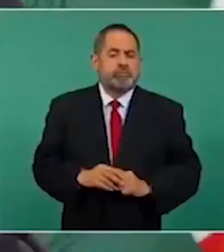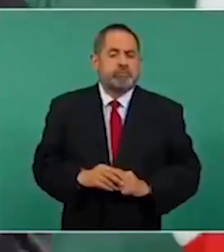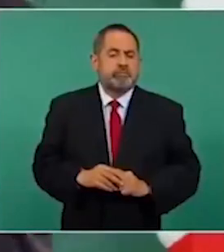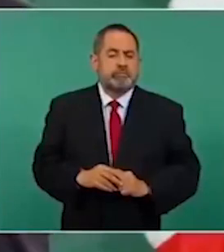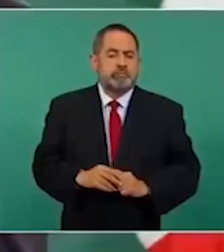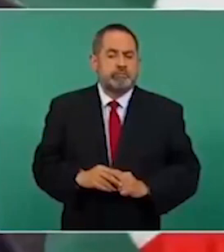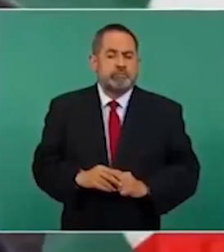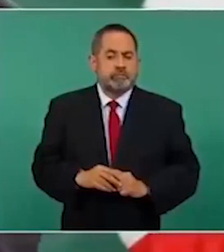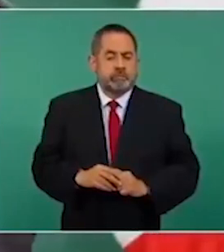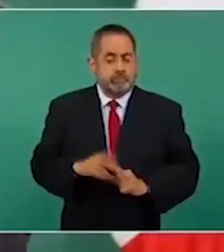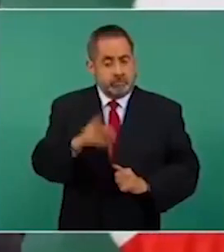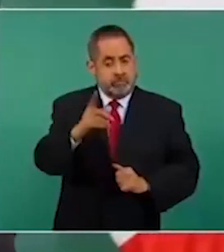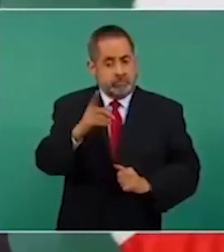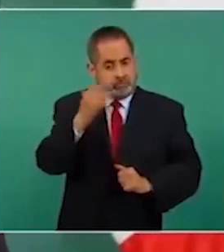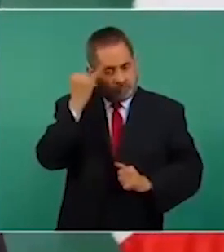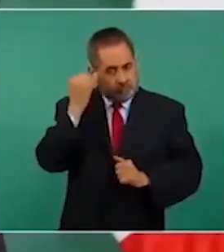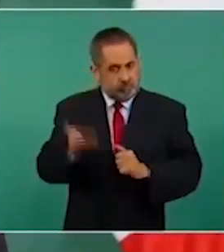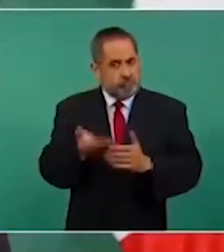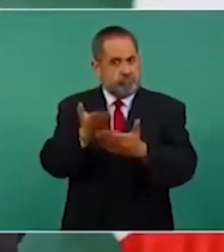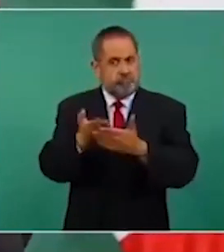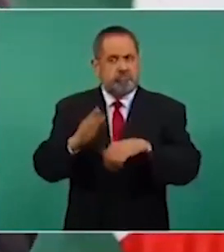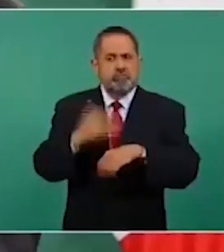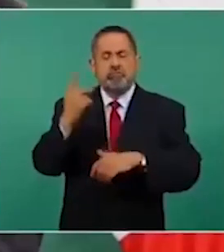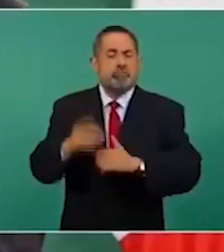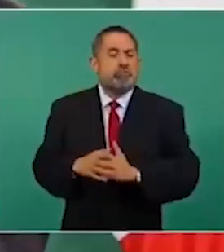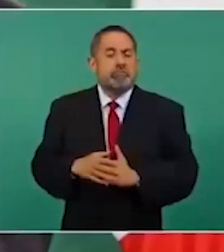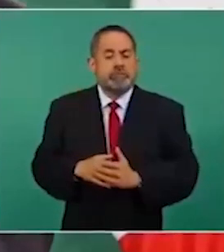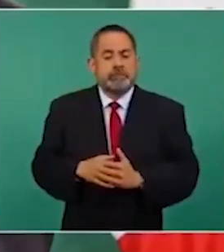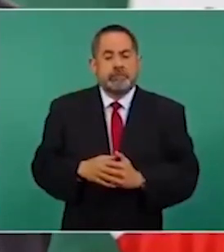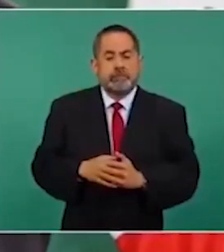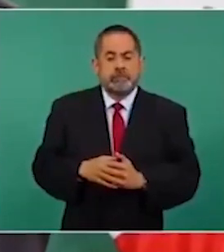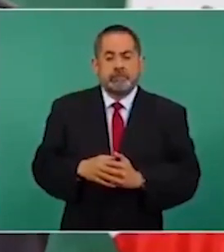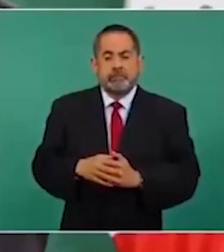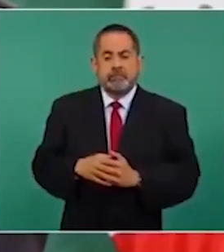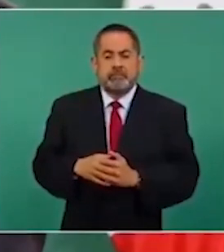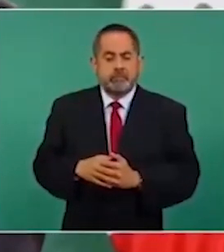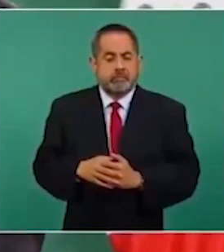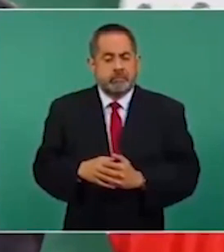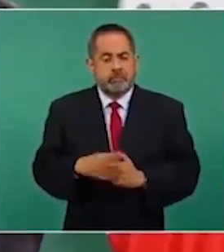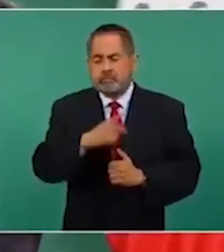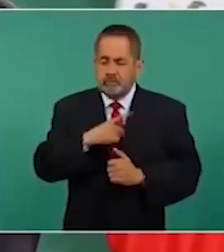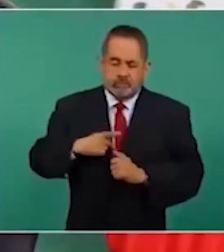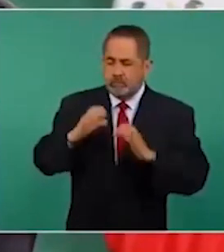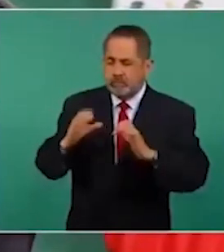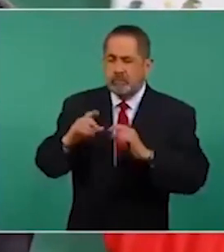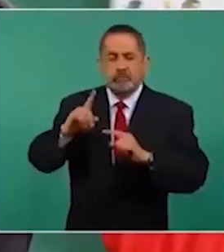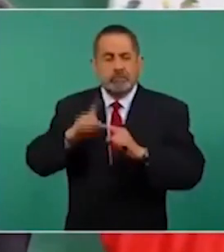Se propuso esto porque se tenían que cuidar